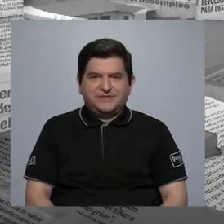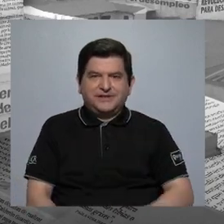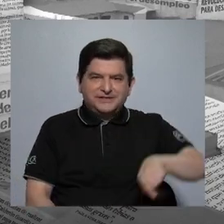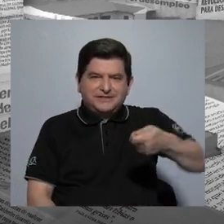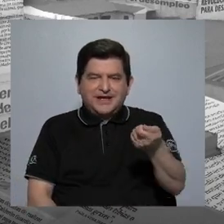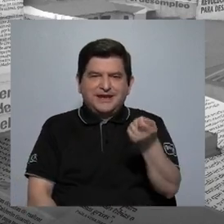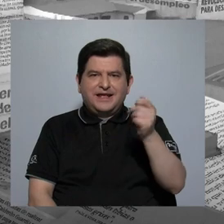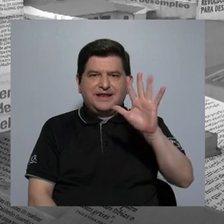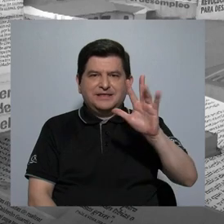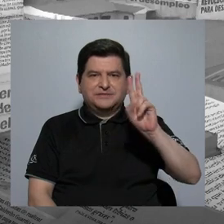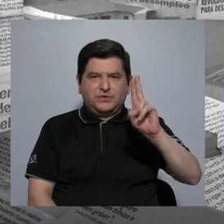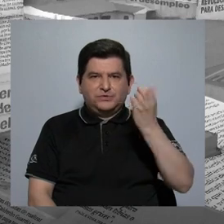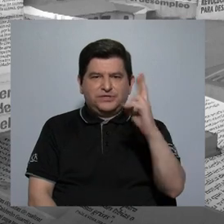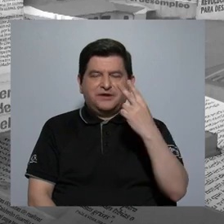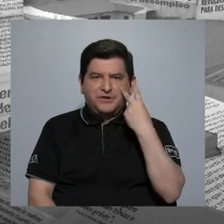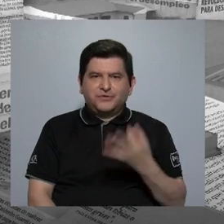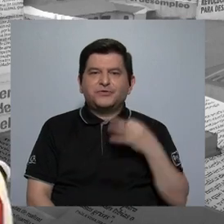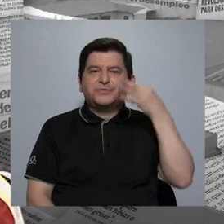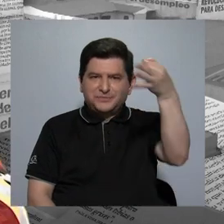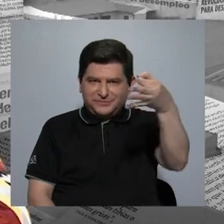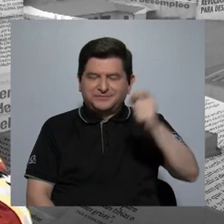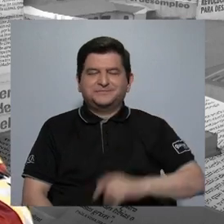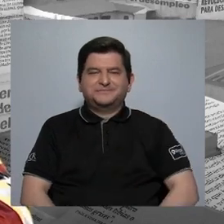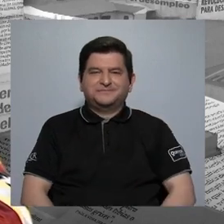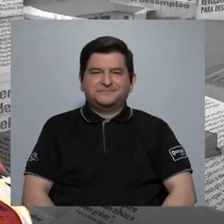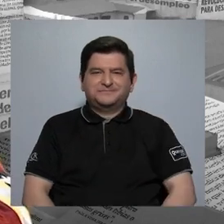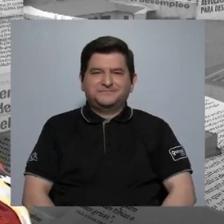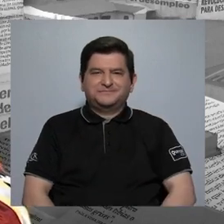al canal 15 UCL. Nos vemos pronto.